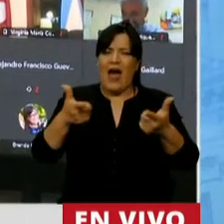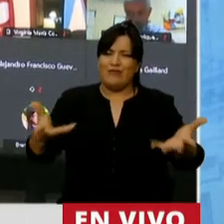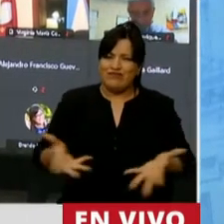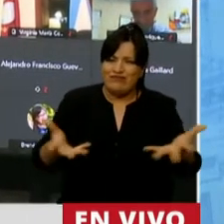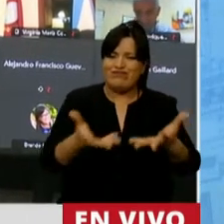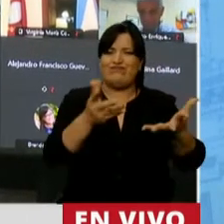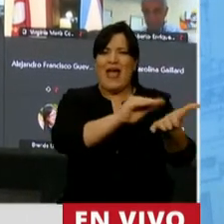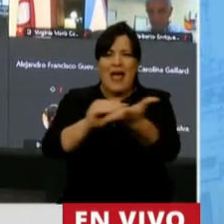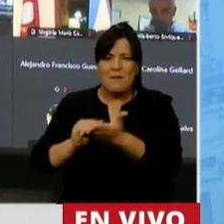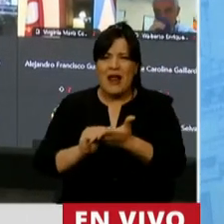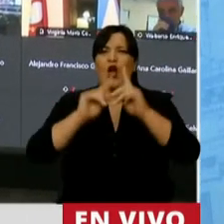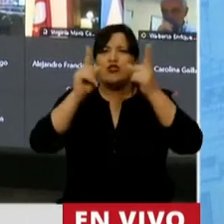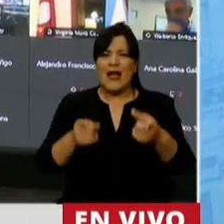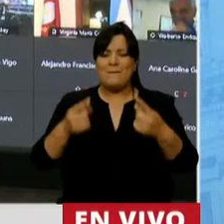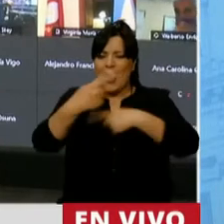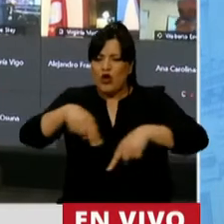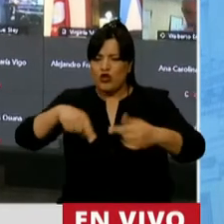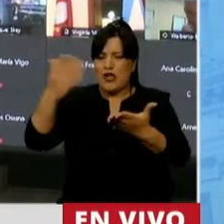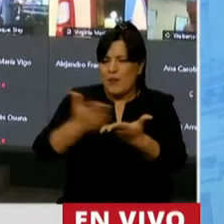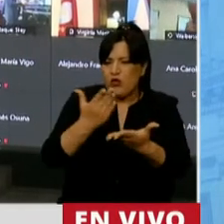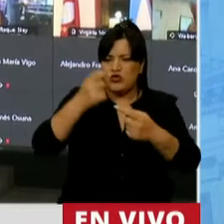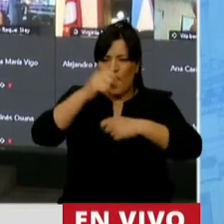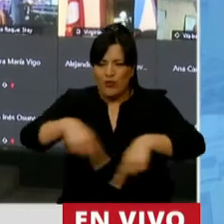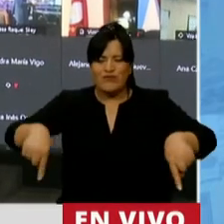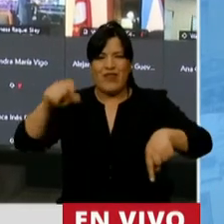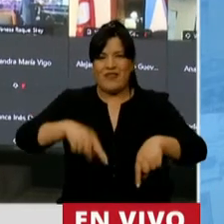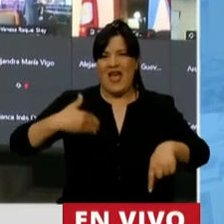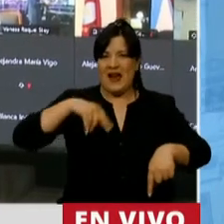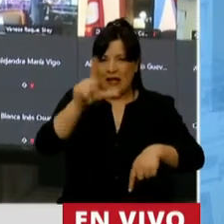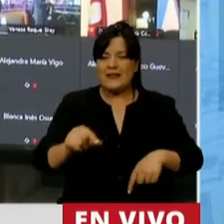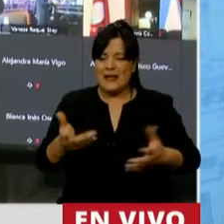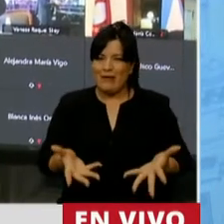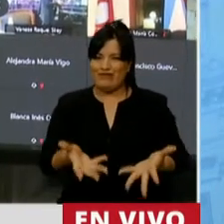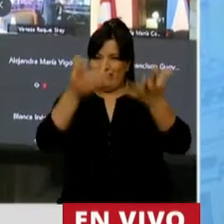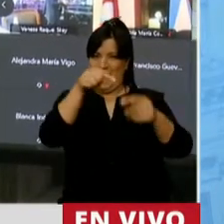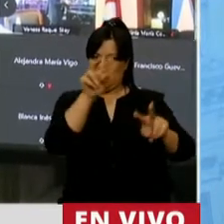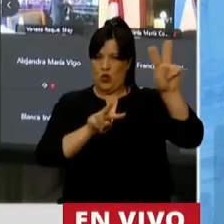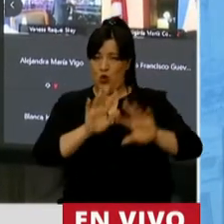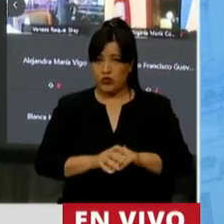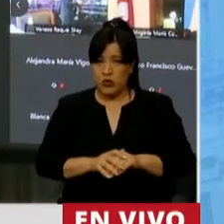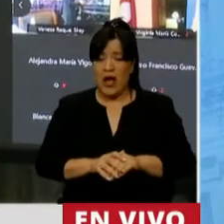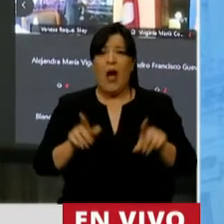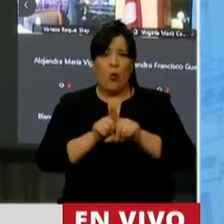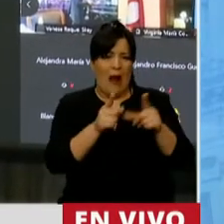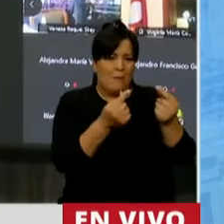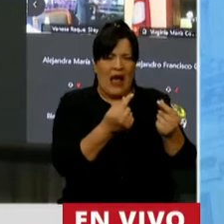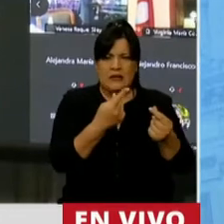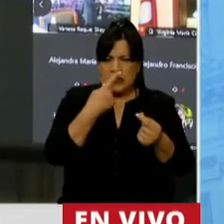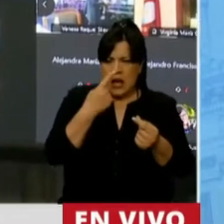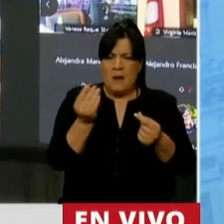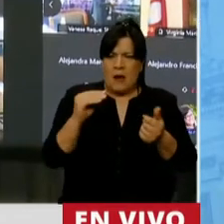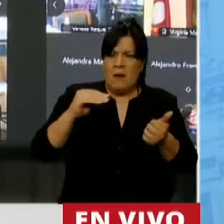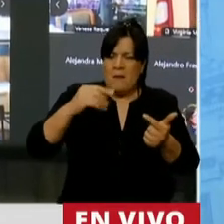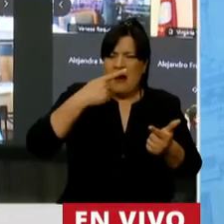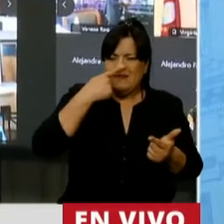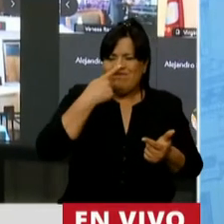y potenciar el entramado productivo de la Argentina. No se puede hacer dinero del dinero, señor Presidente, es